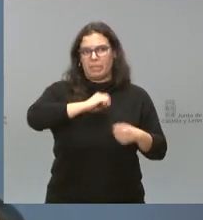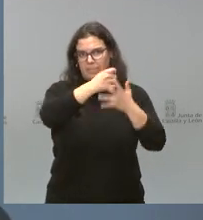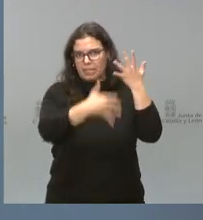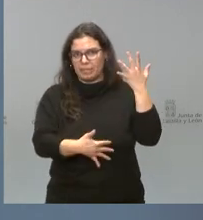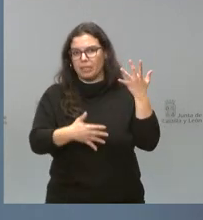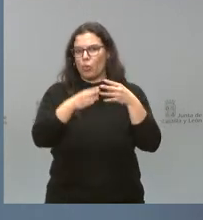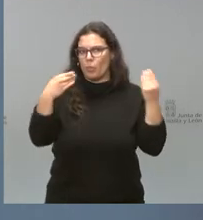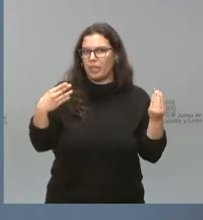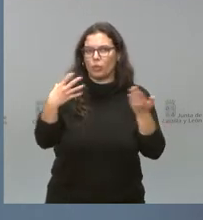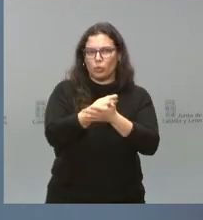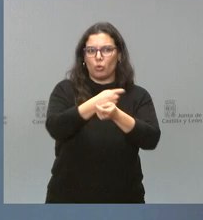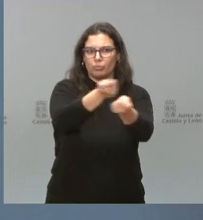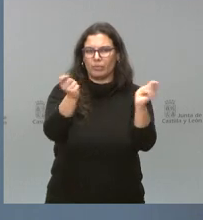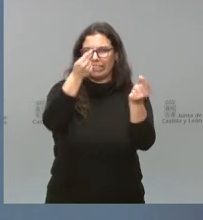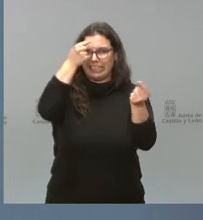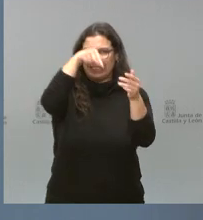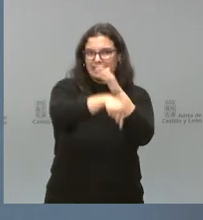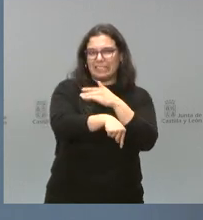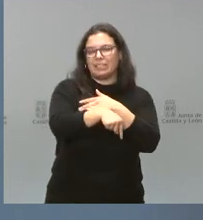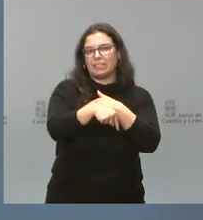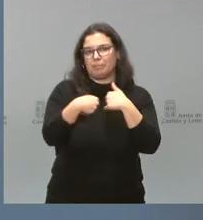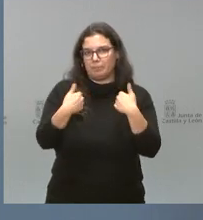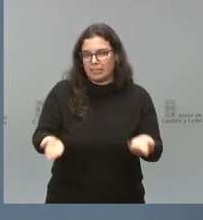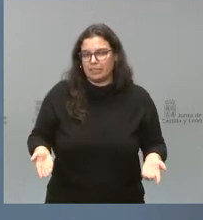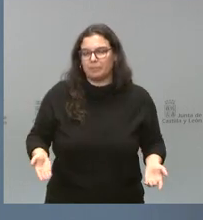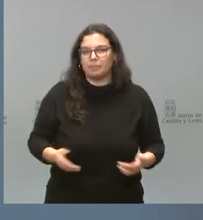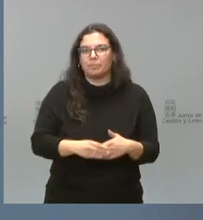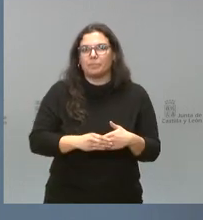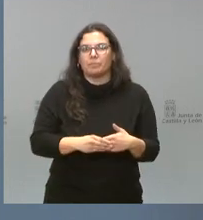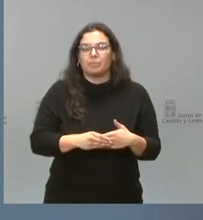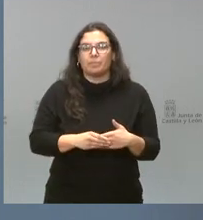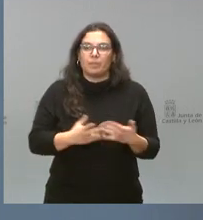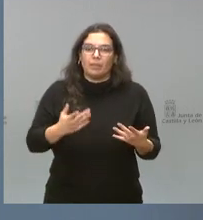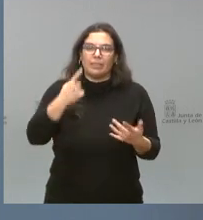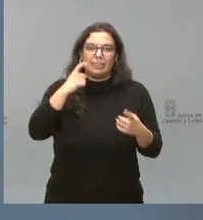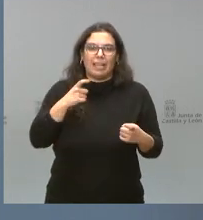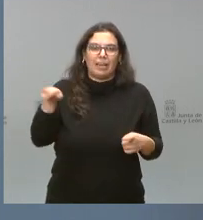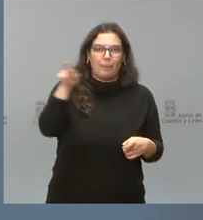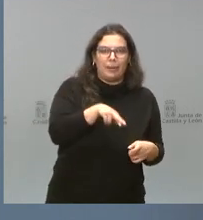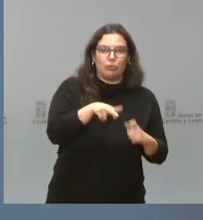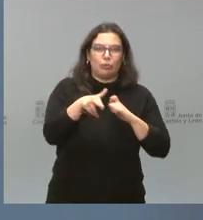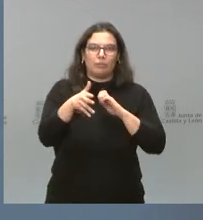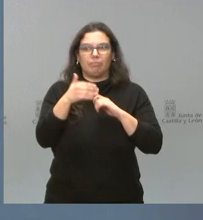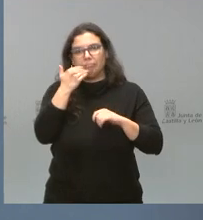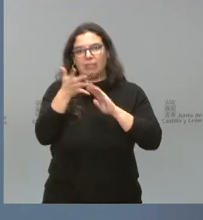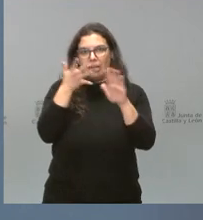ustedes toda la documentación con más detalle de la que yo he expresado, pero hemos hecho un repaso relativamente rápido y estoy a su disposición sobre estos